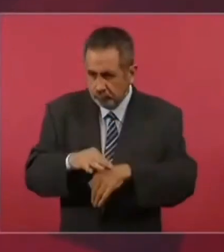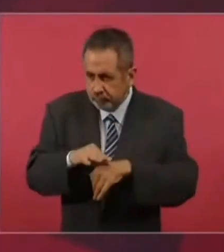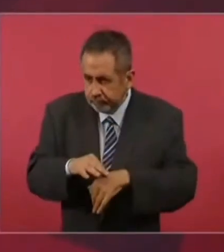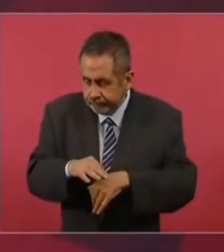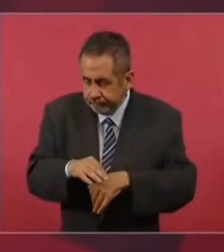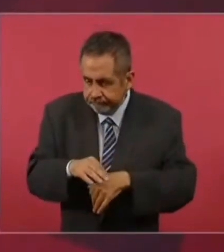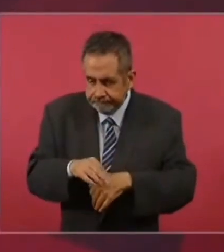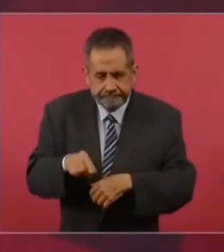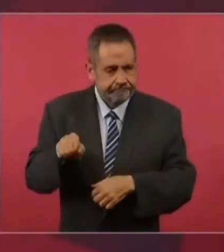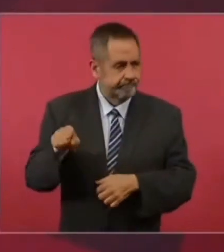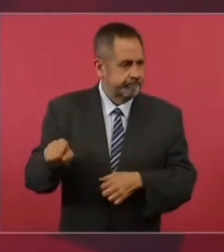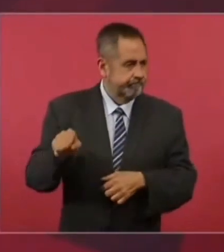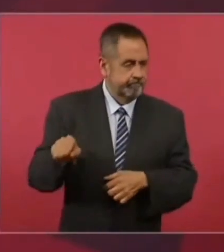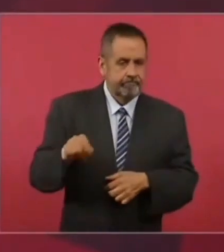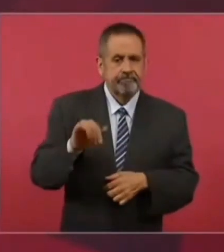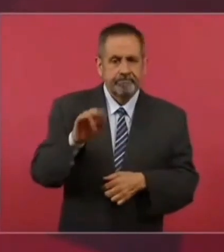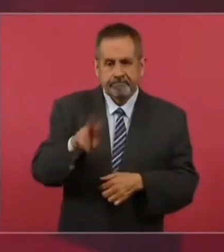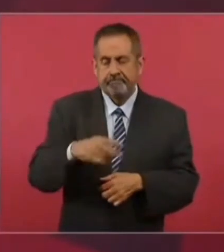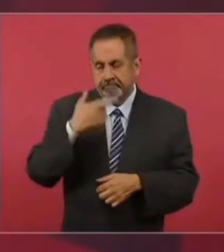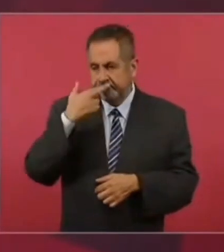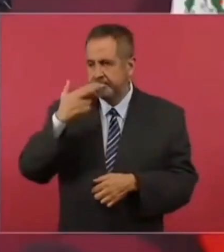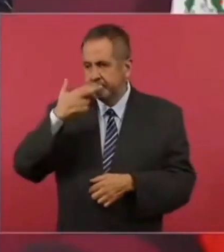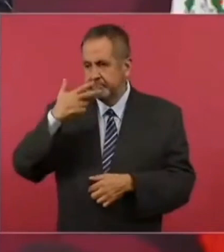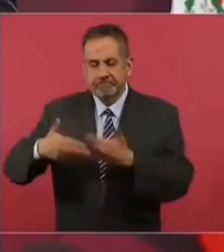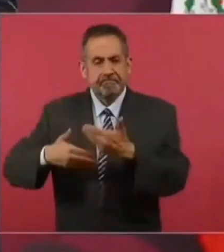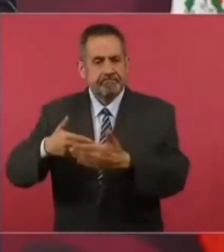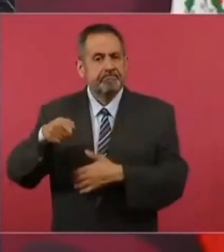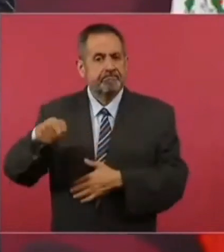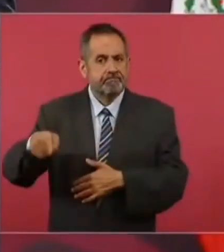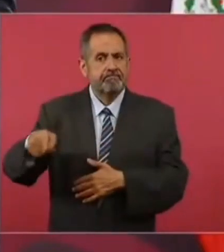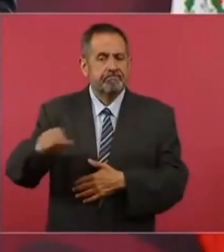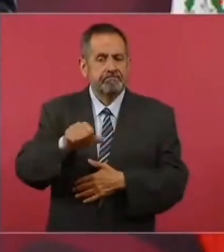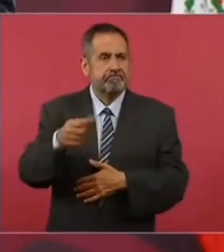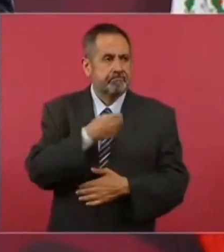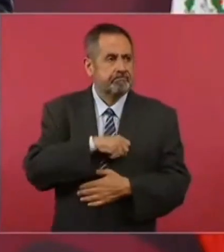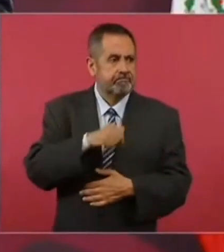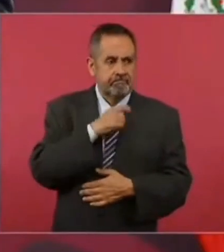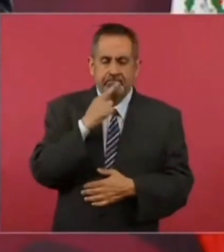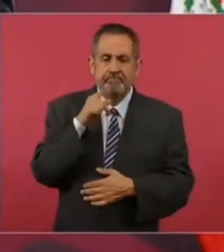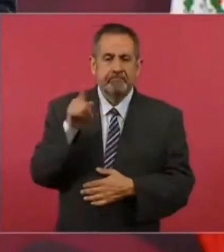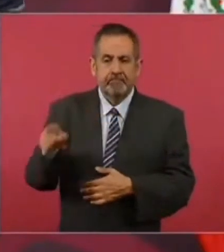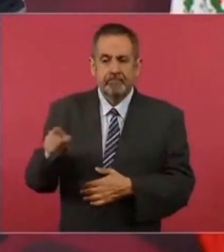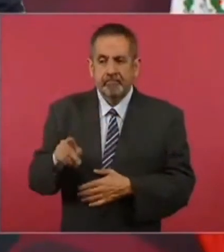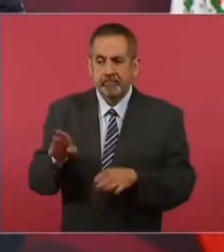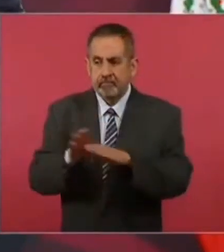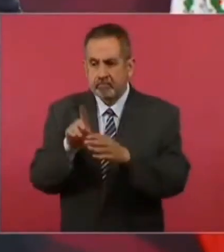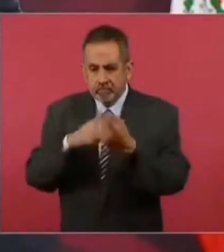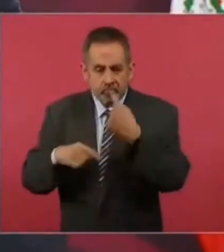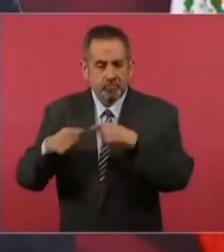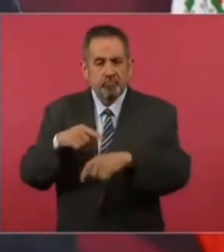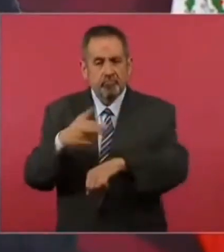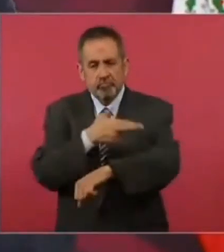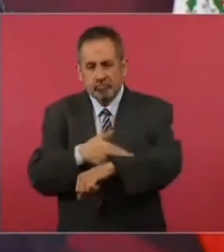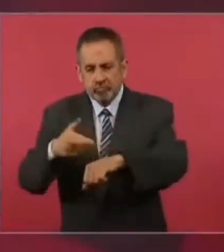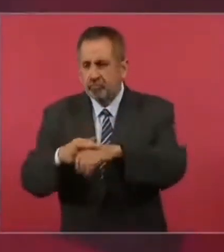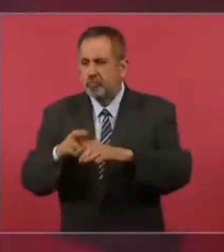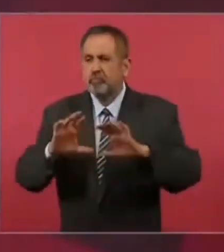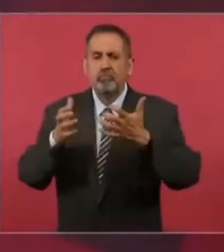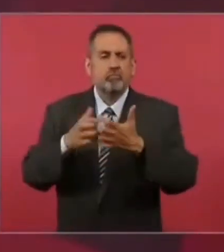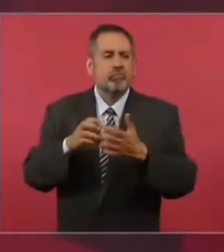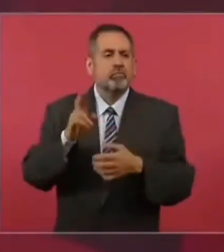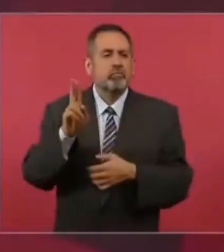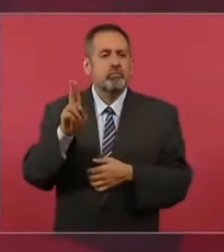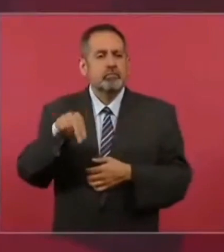de que mejoró mucho el sistema de salud. Se crearon unidades médicas rurales